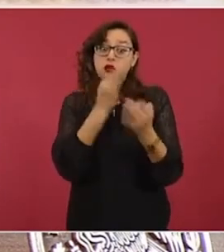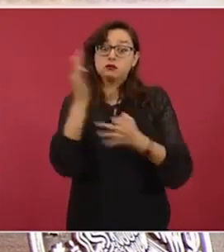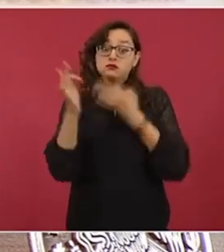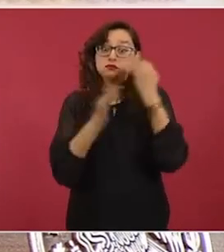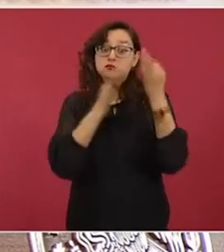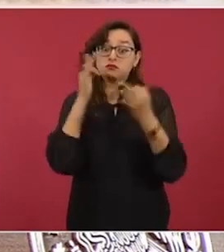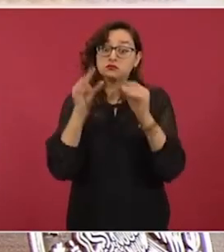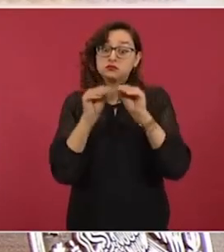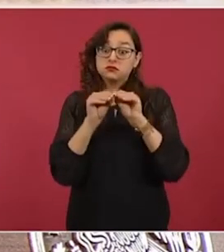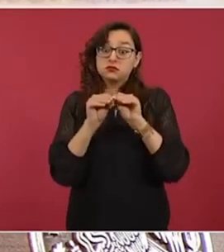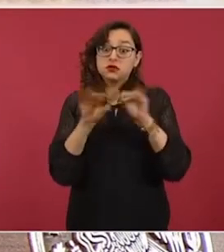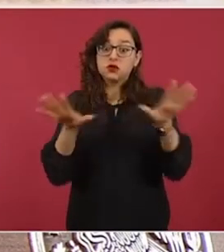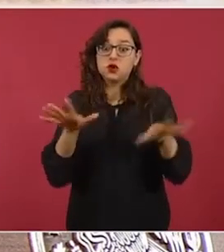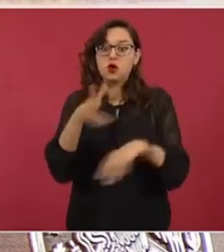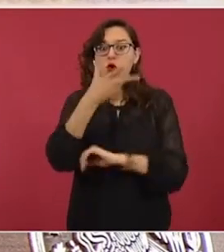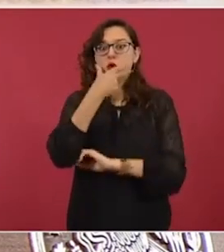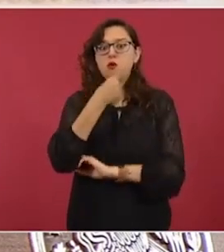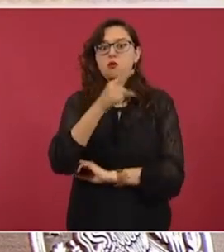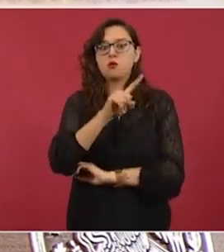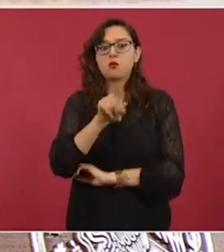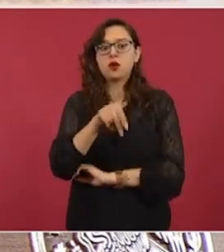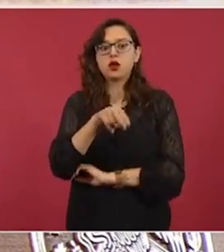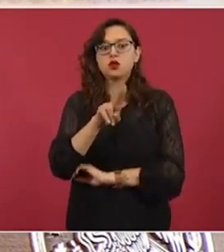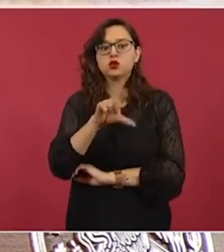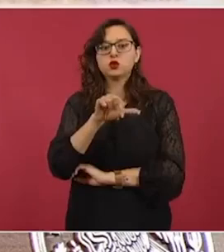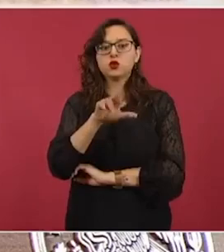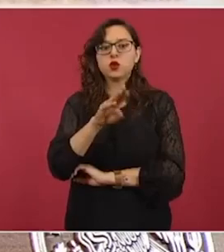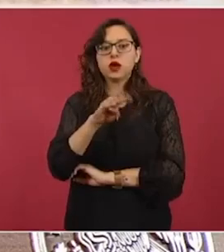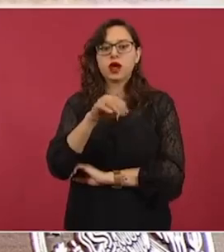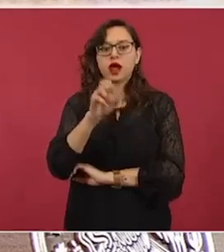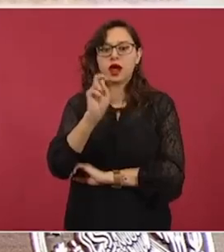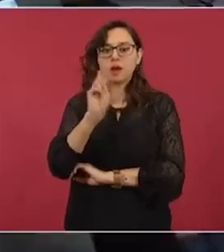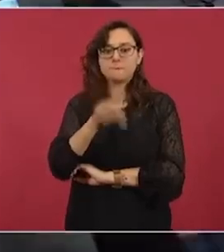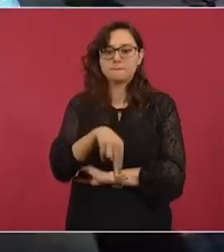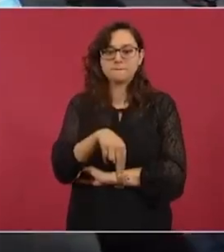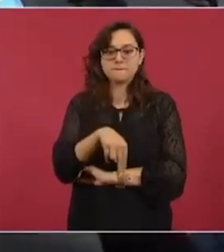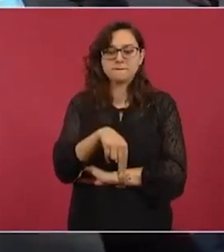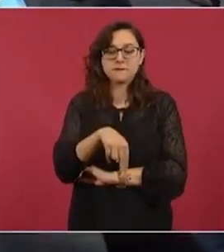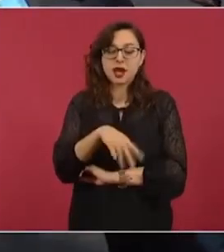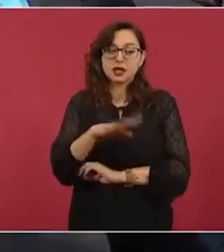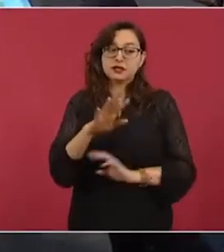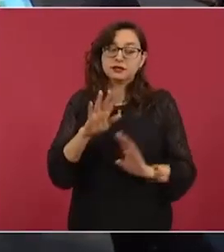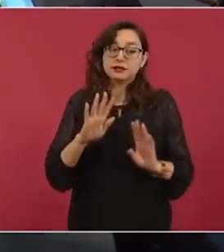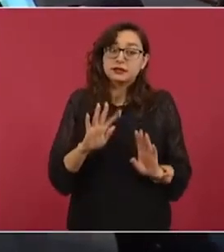Zuckerman que es también